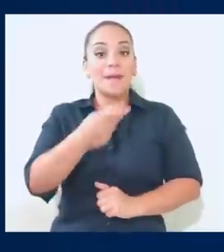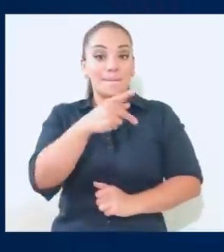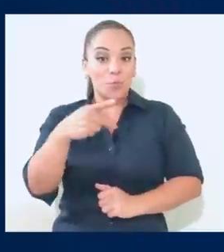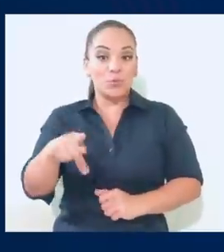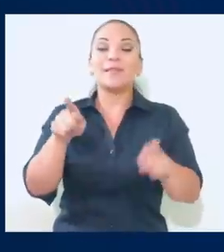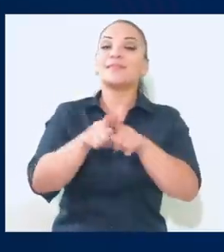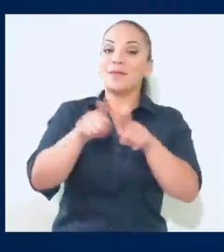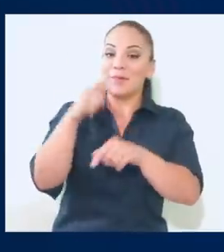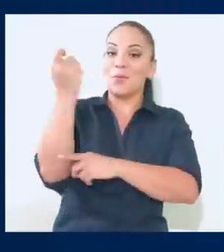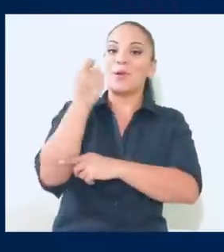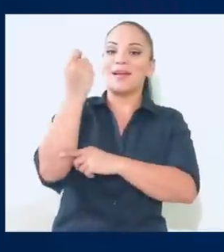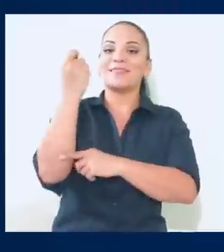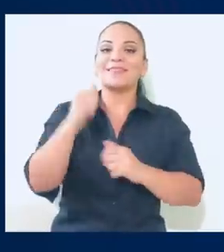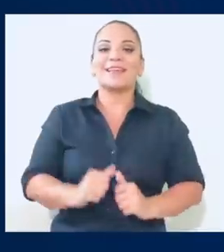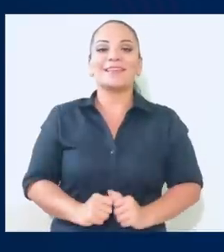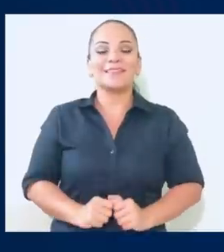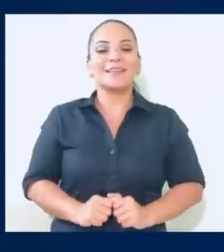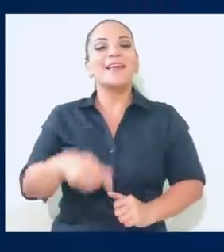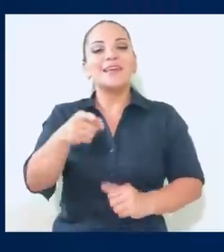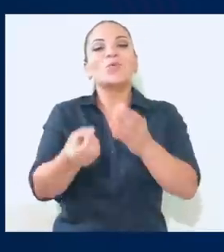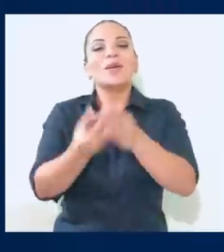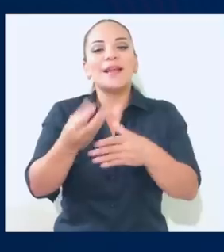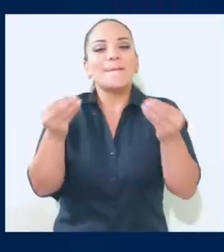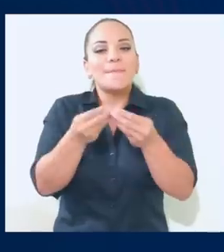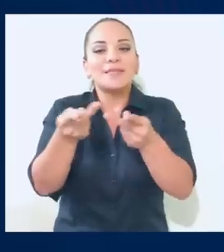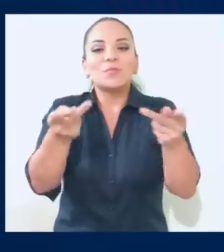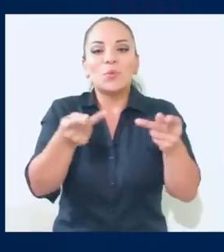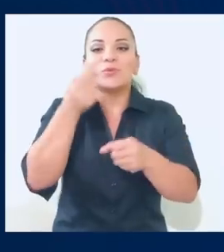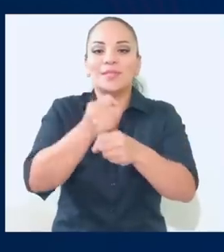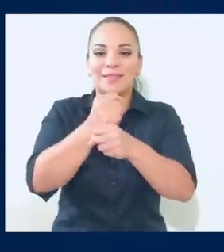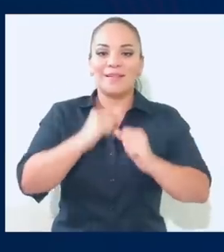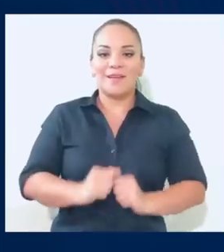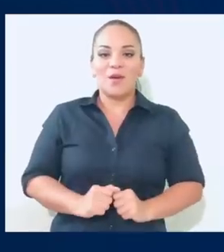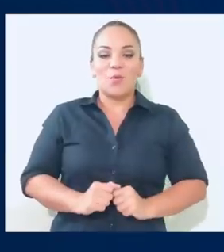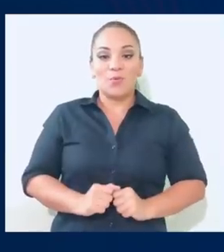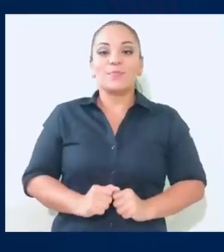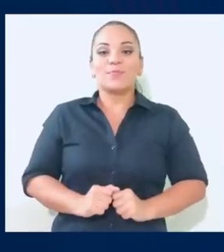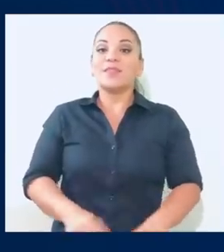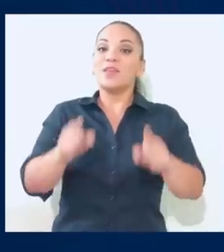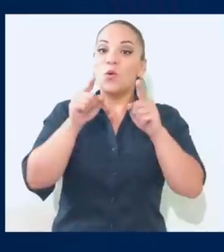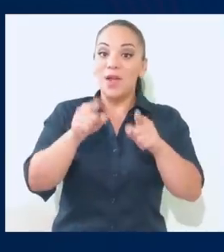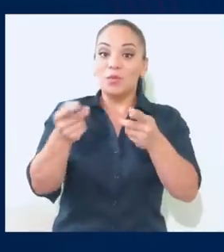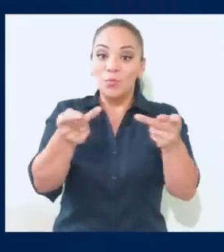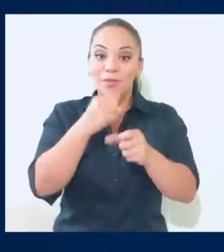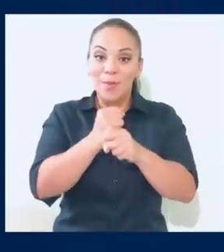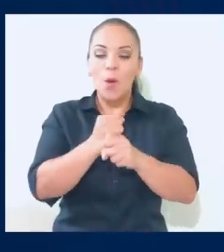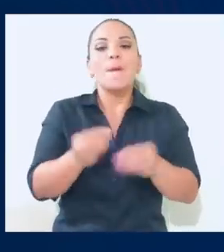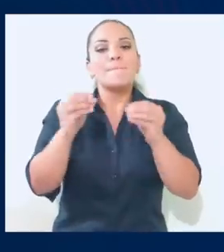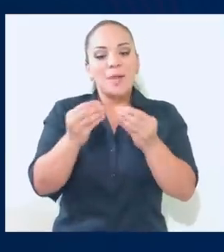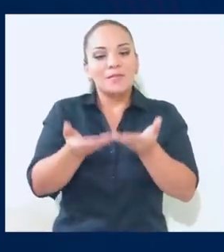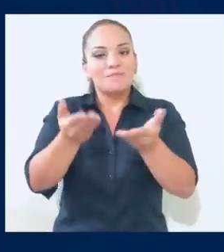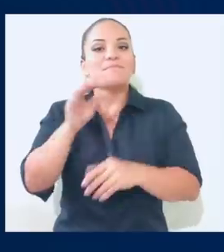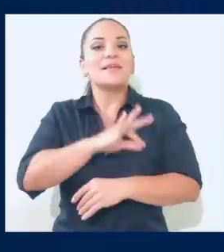Arenas como en Guanacaste, generando más empleo y con estos, mayor bienestar